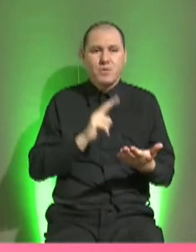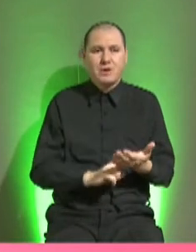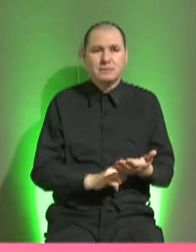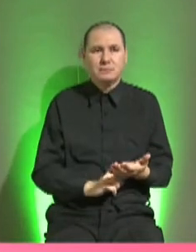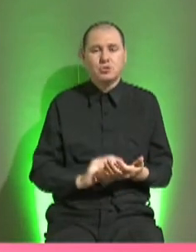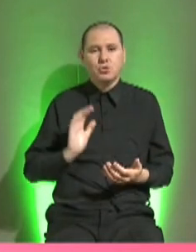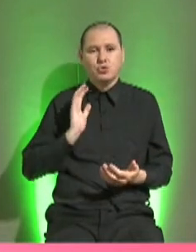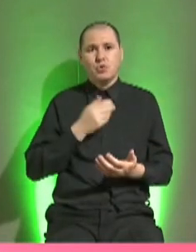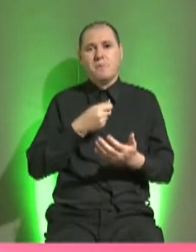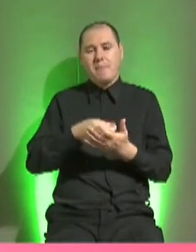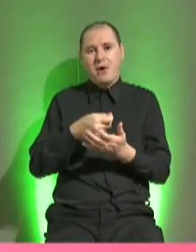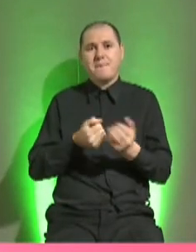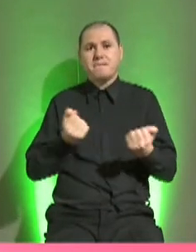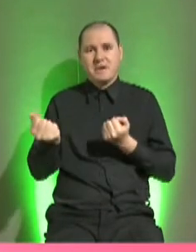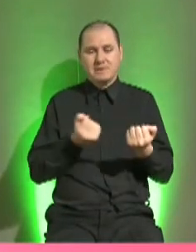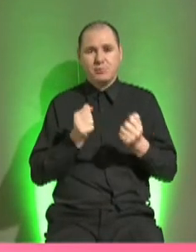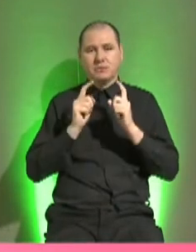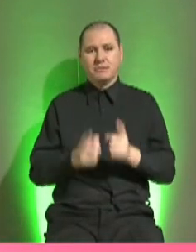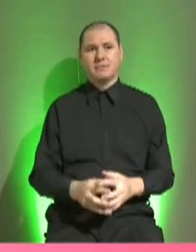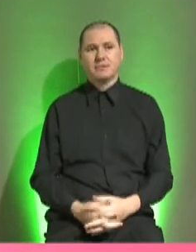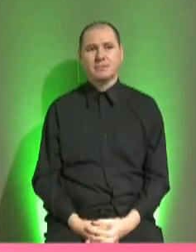y que podamos pagar el crédito por sobre todo.